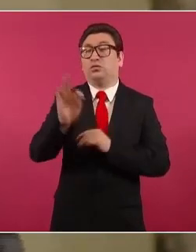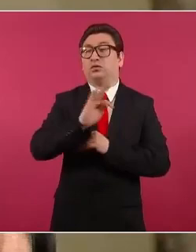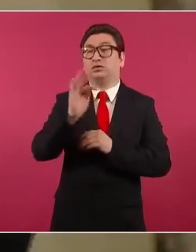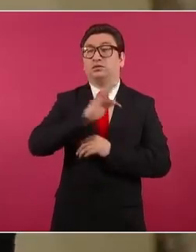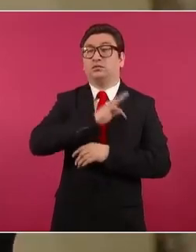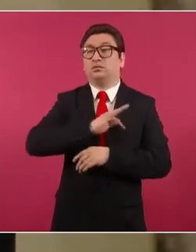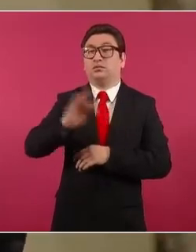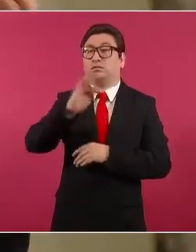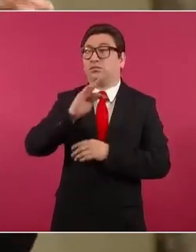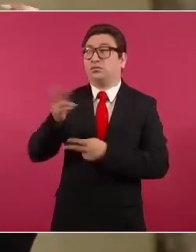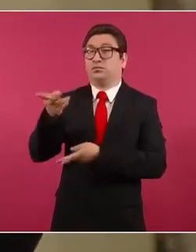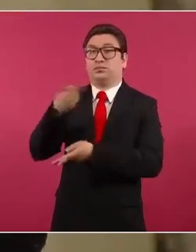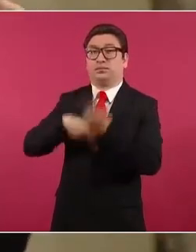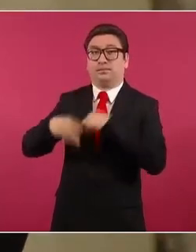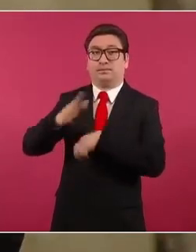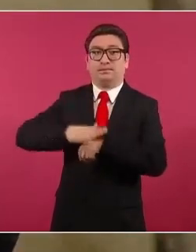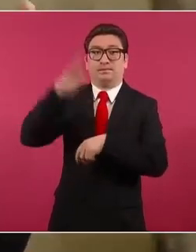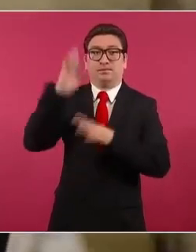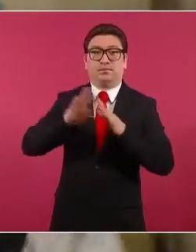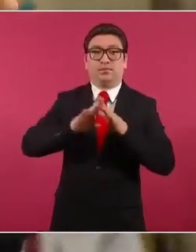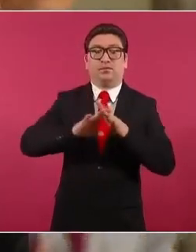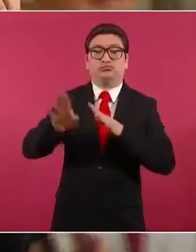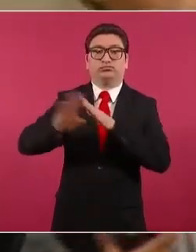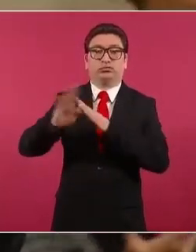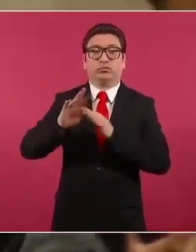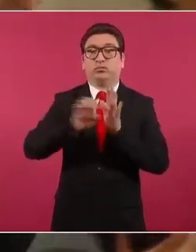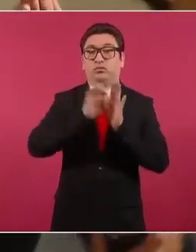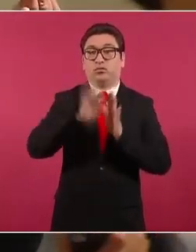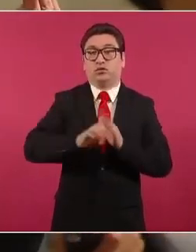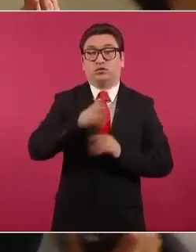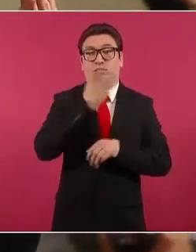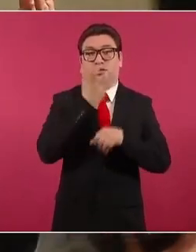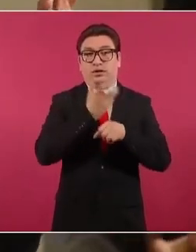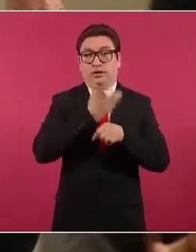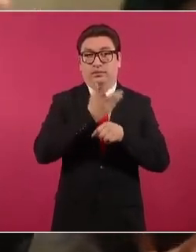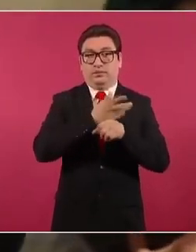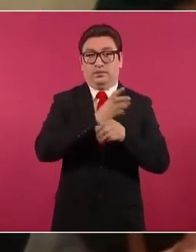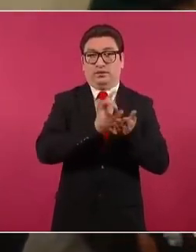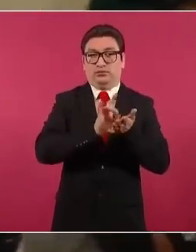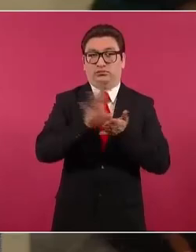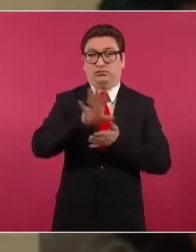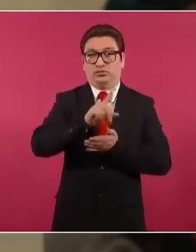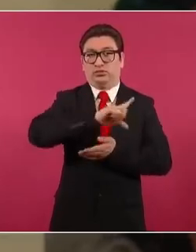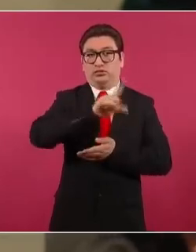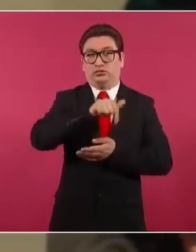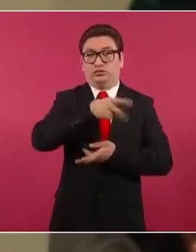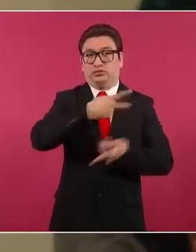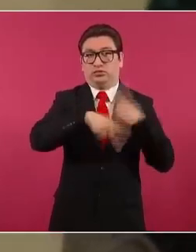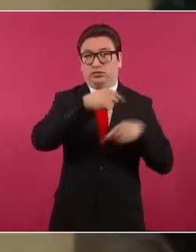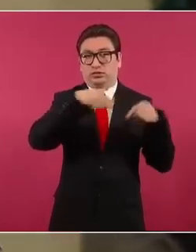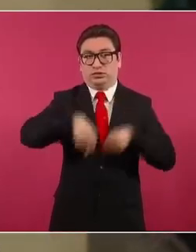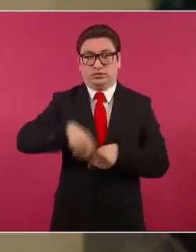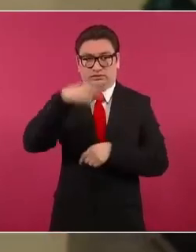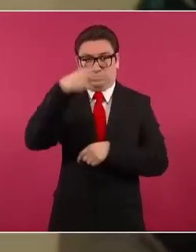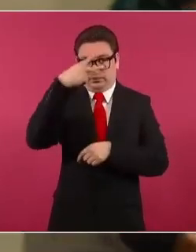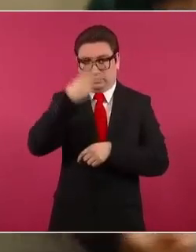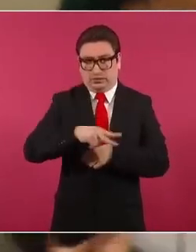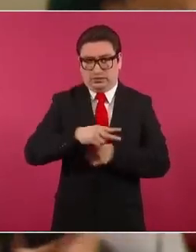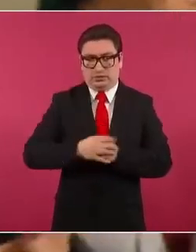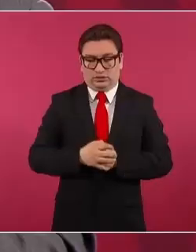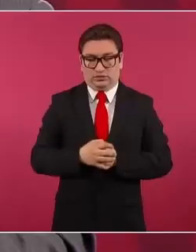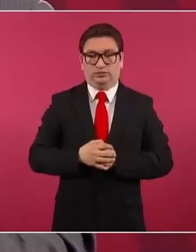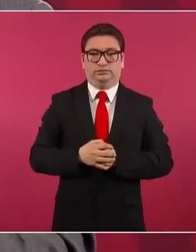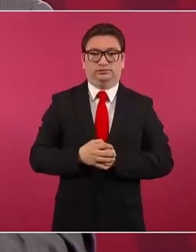más la llegada de venezolanos expulsados de Estados Unidos, o sea, desde allá para México y también que vengan más de la frontera sur?